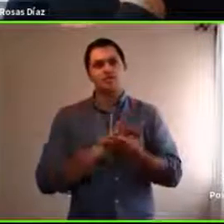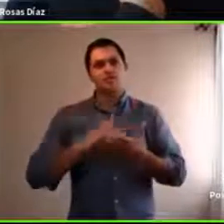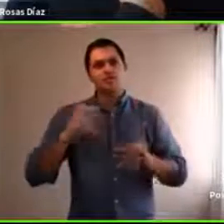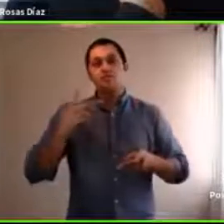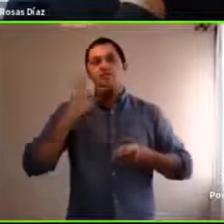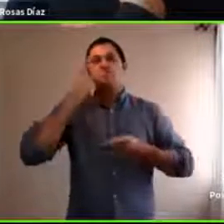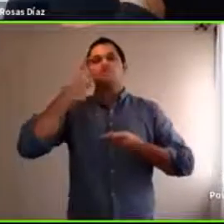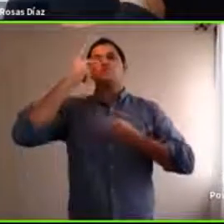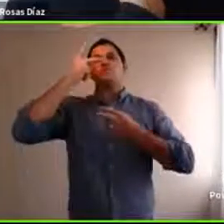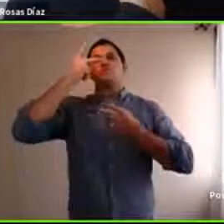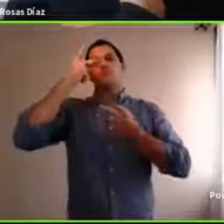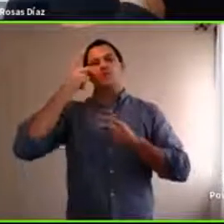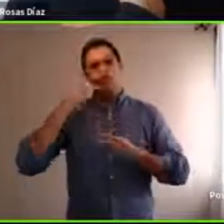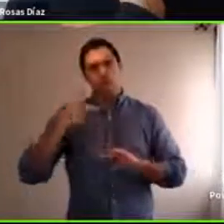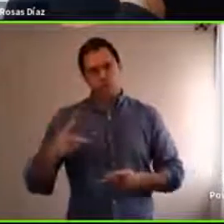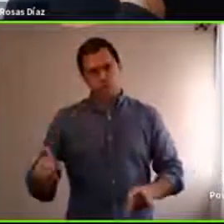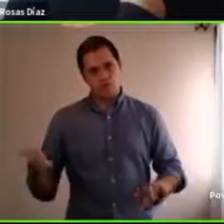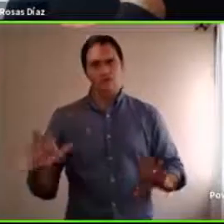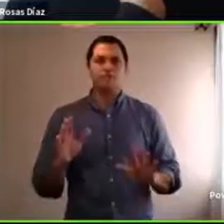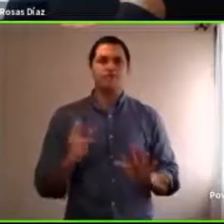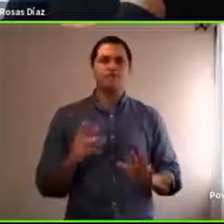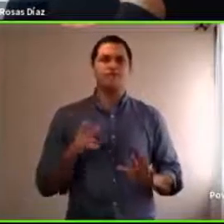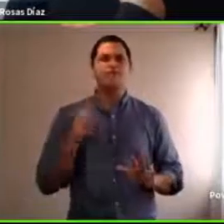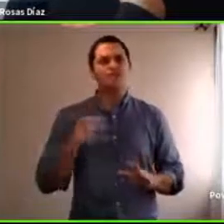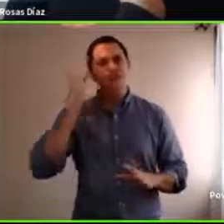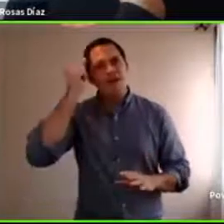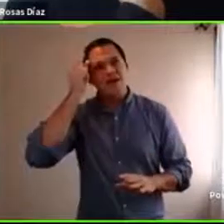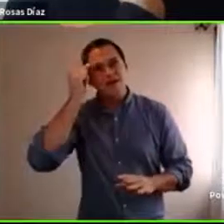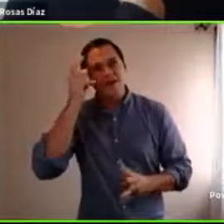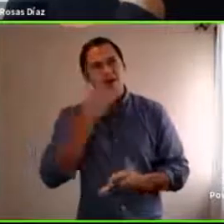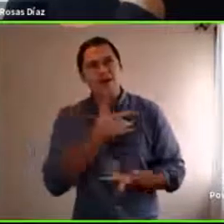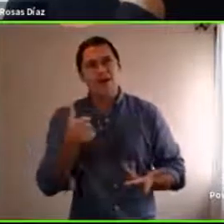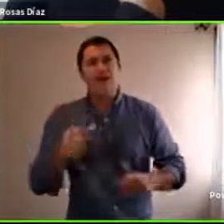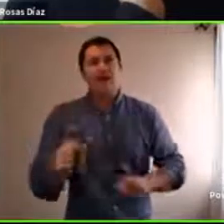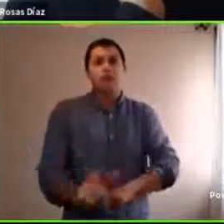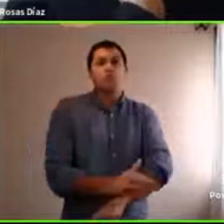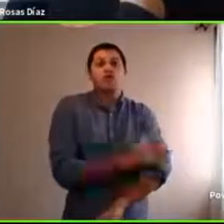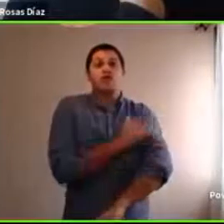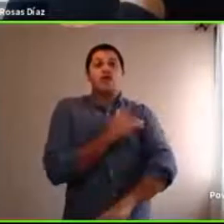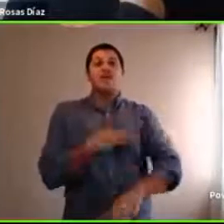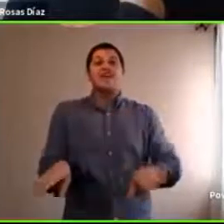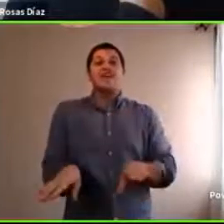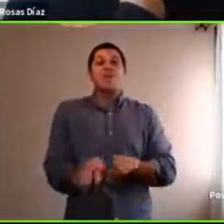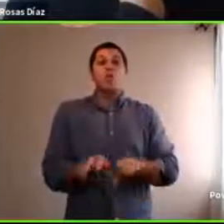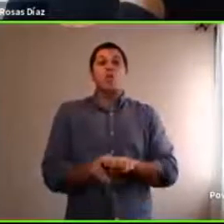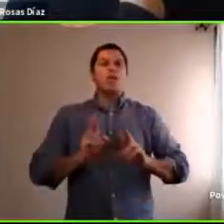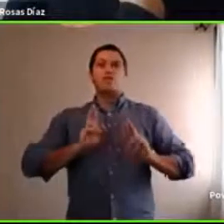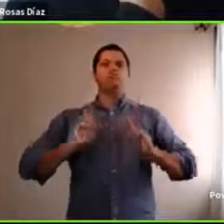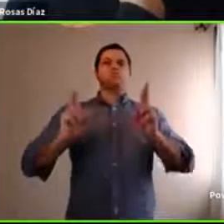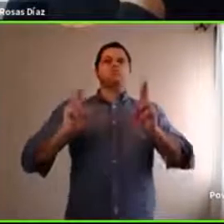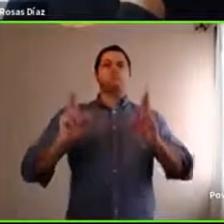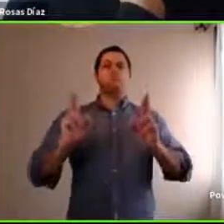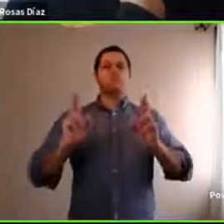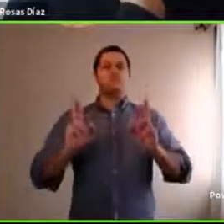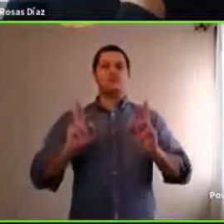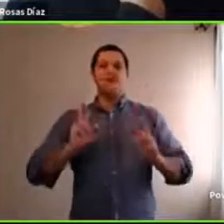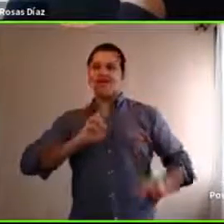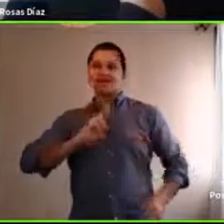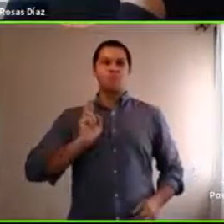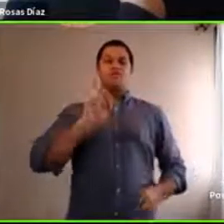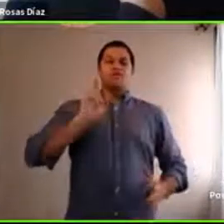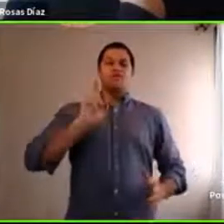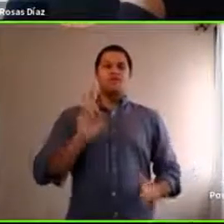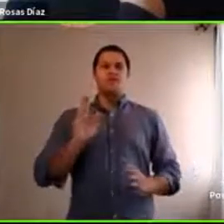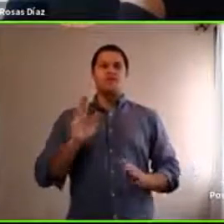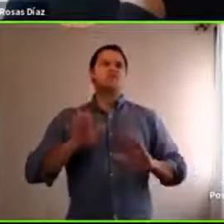ver con esto de entender que las emociones son reacciones a lo que estamos viviendo y que la emoción tiene una intensidad que